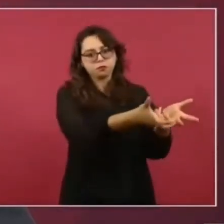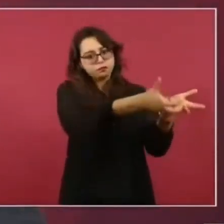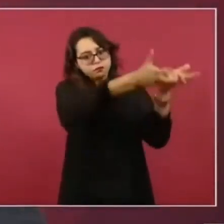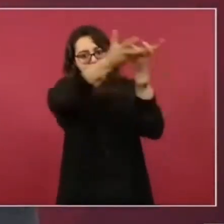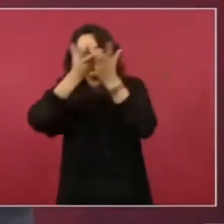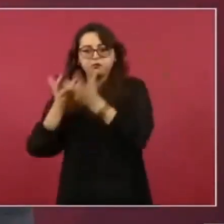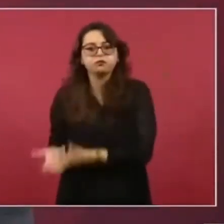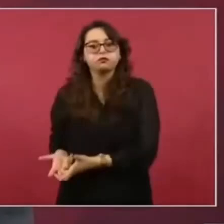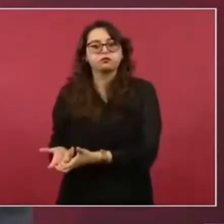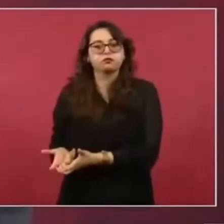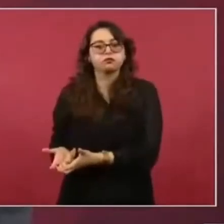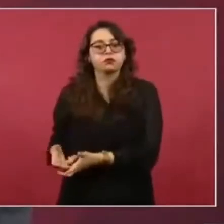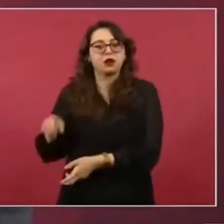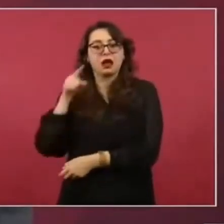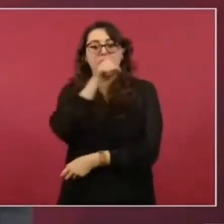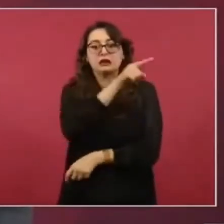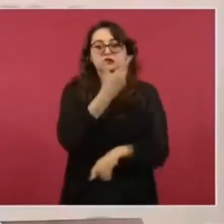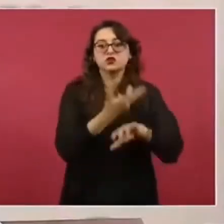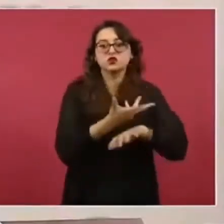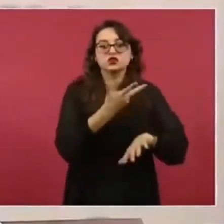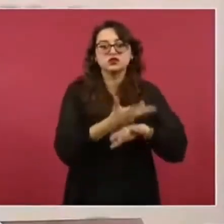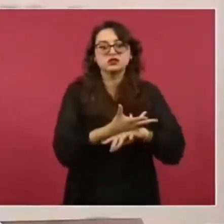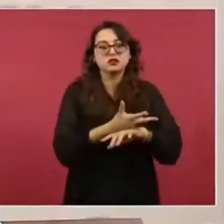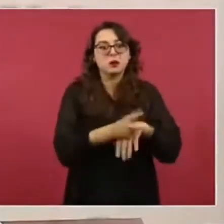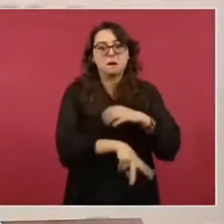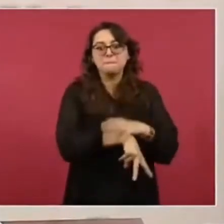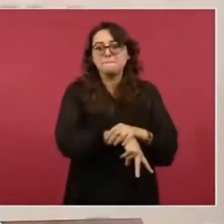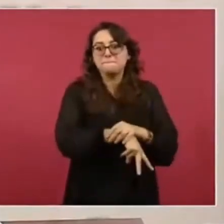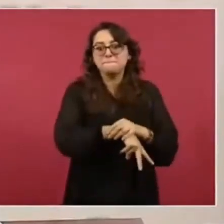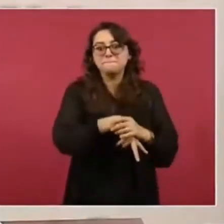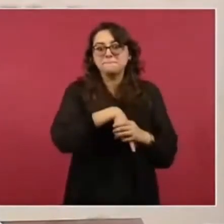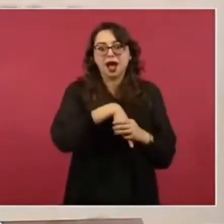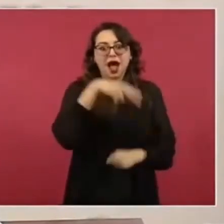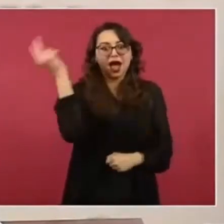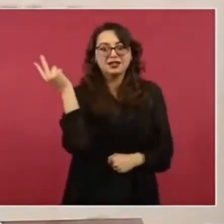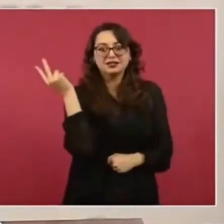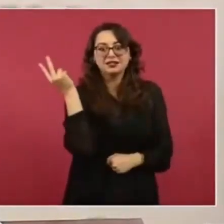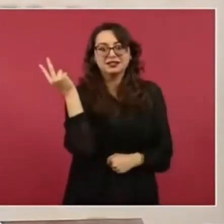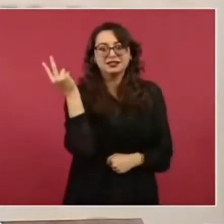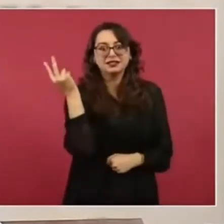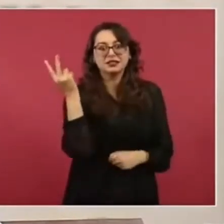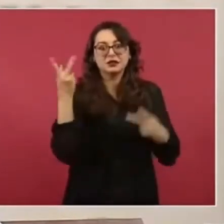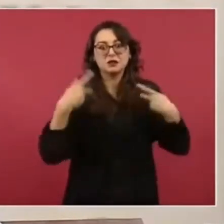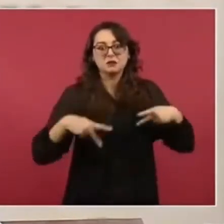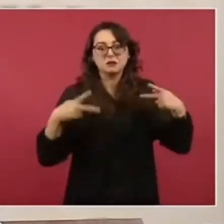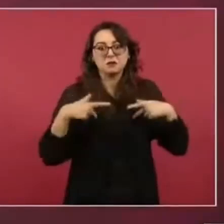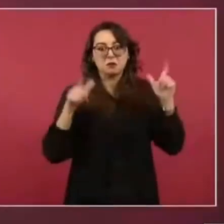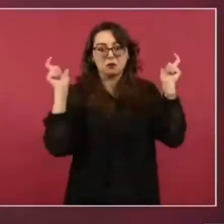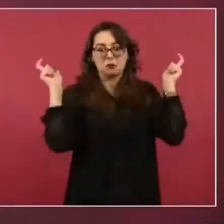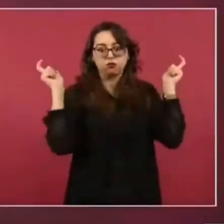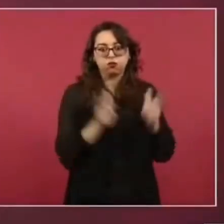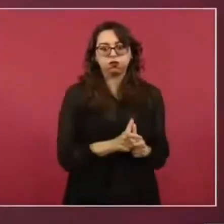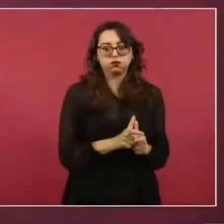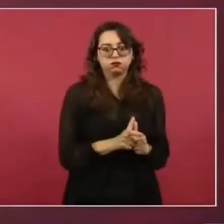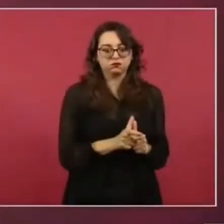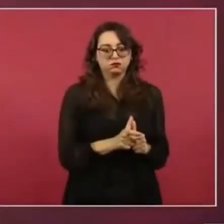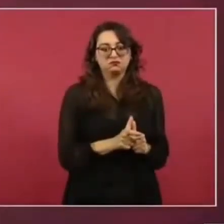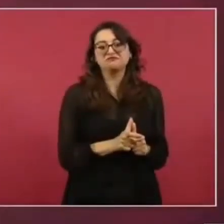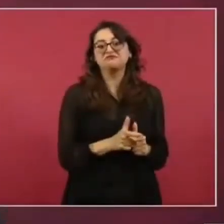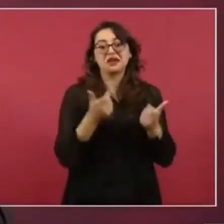Estados Unidos entraría a un declive demográfico muy acelerado y por lo tanto su economía también.